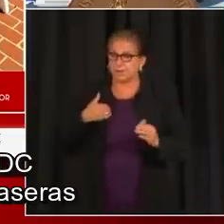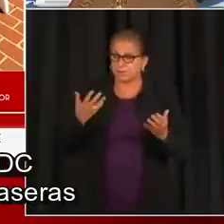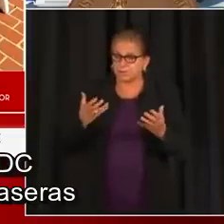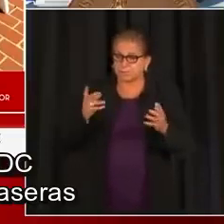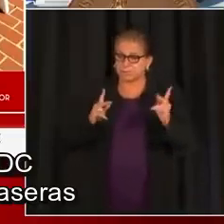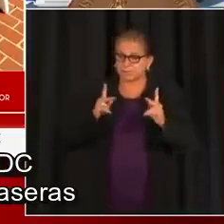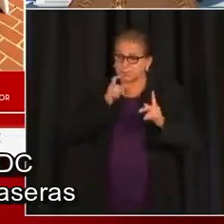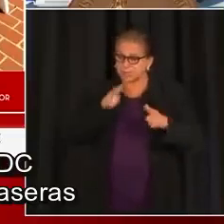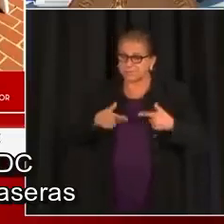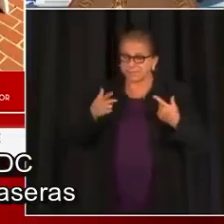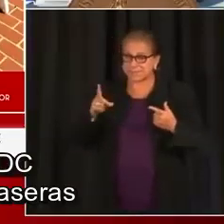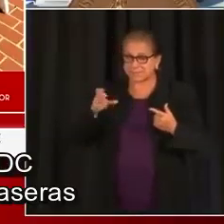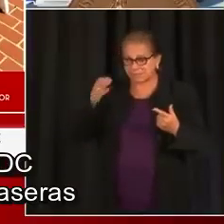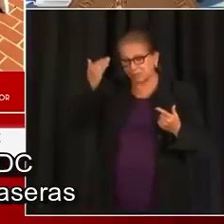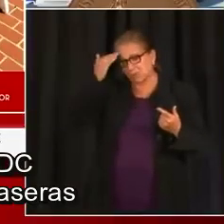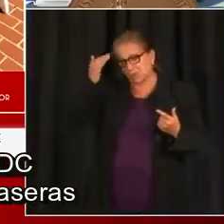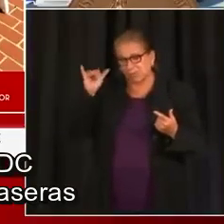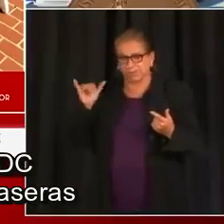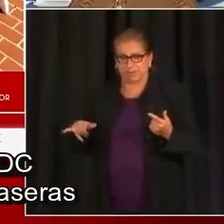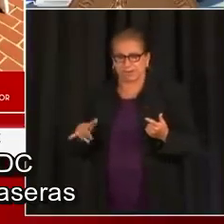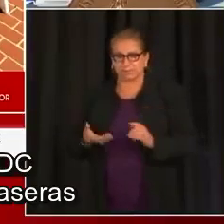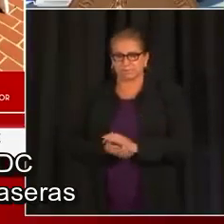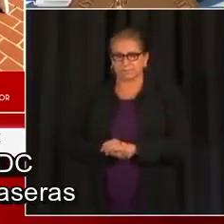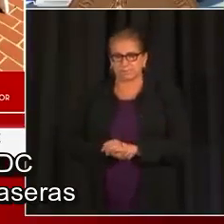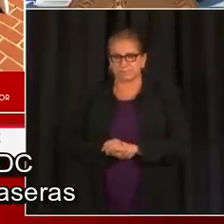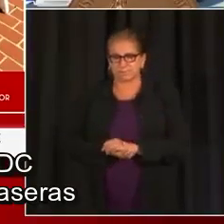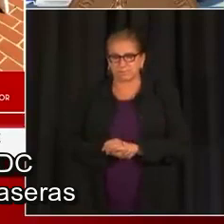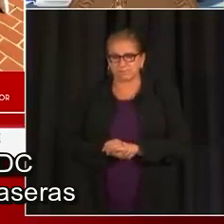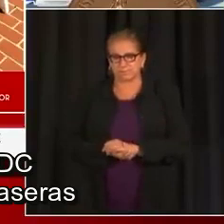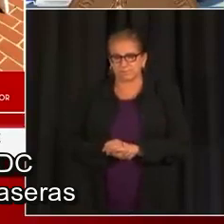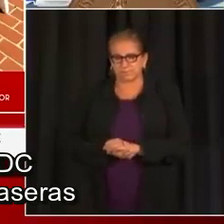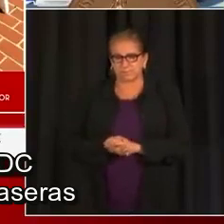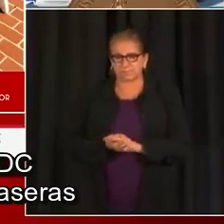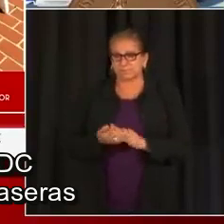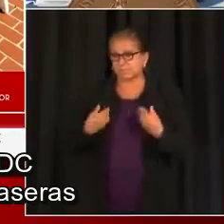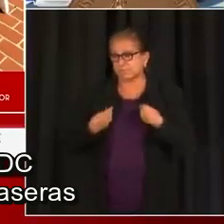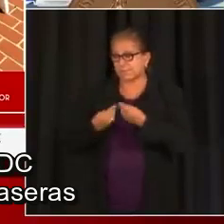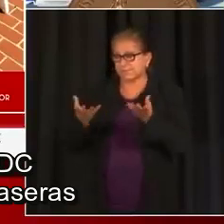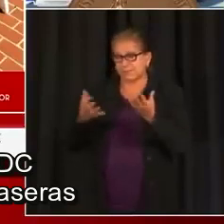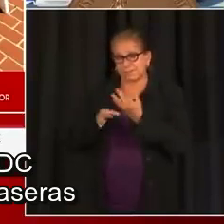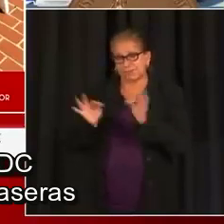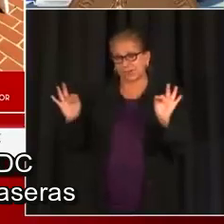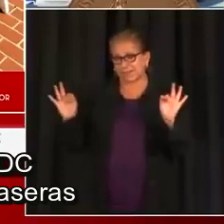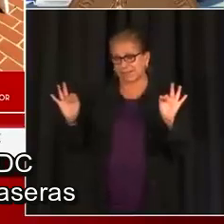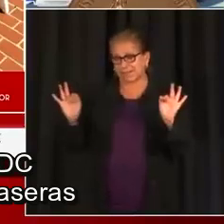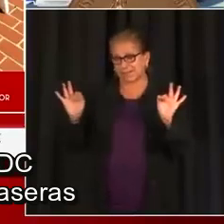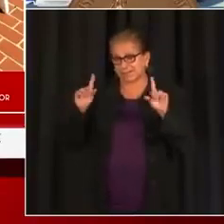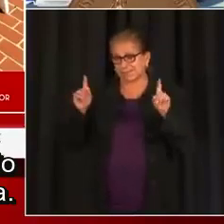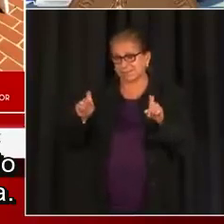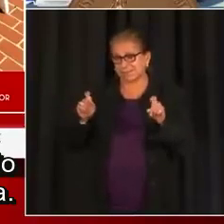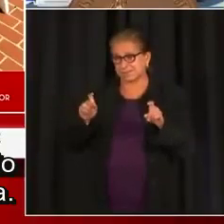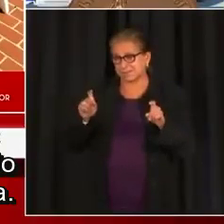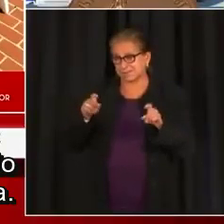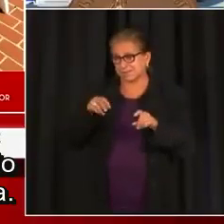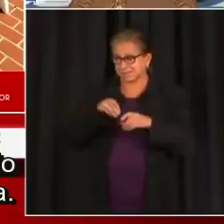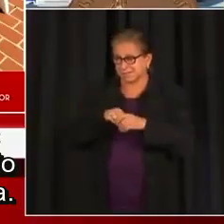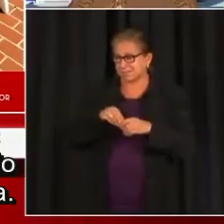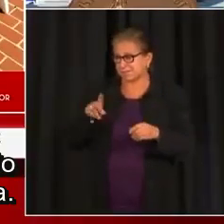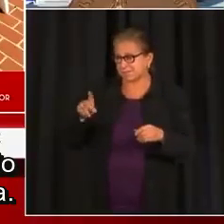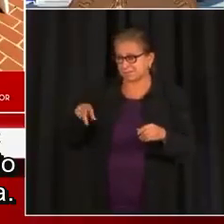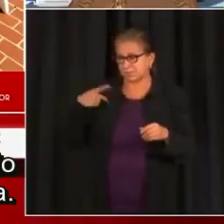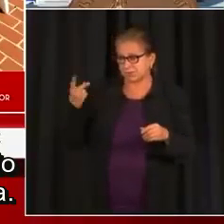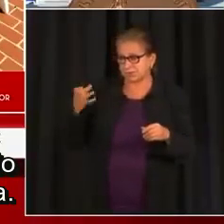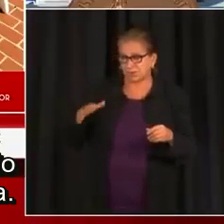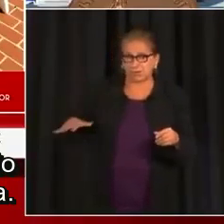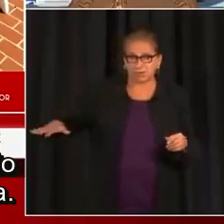Quiero que los residentes del DC sepan que todavía hay pruebas caseras que proporciona la ciudad